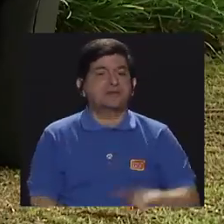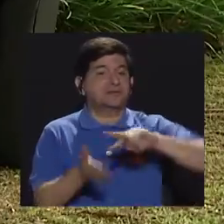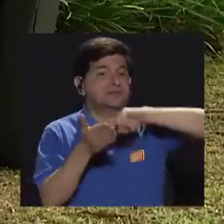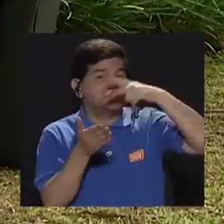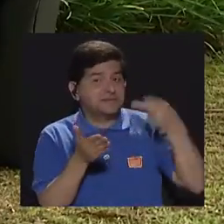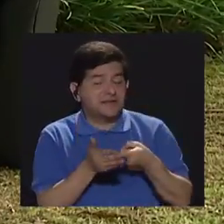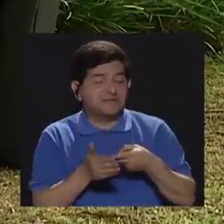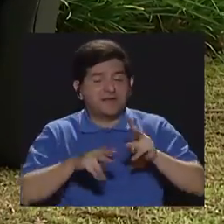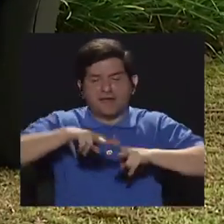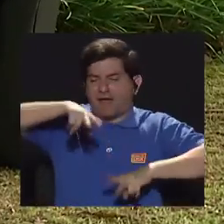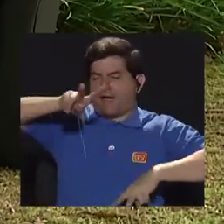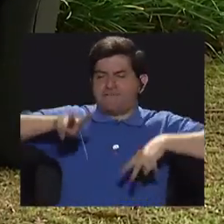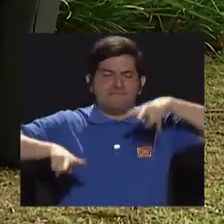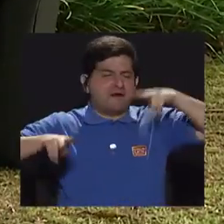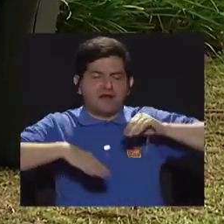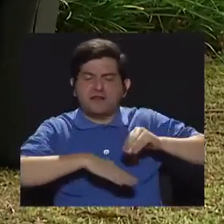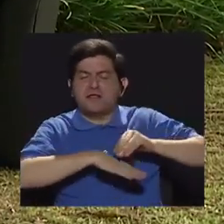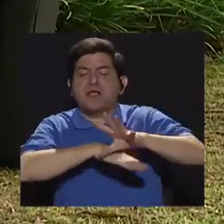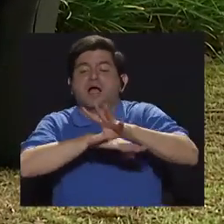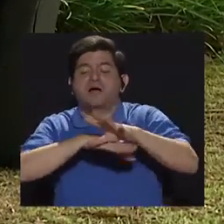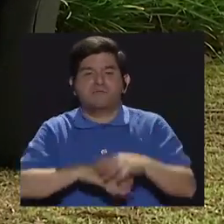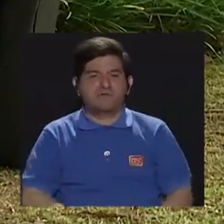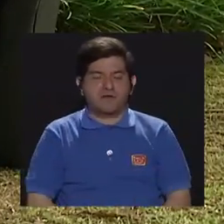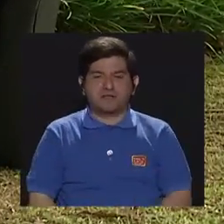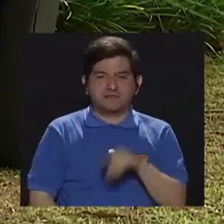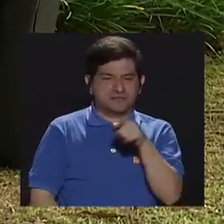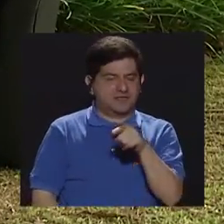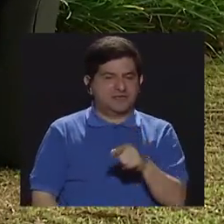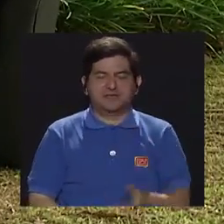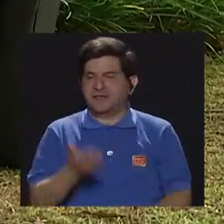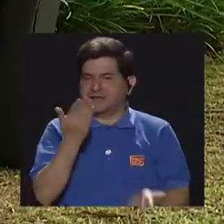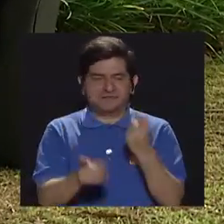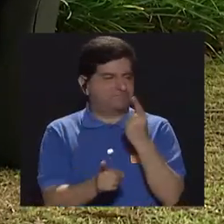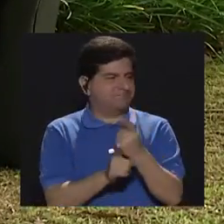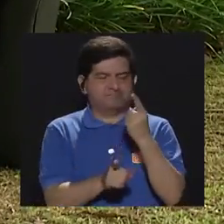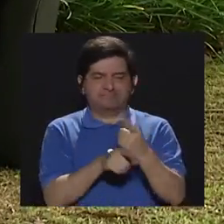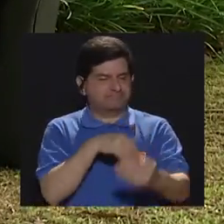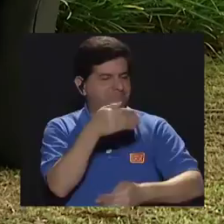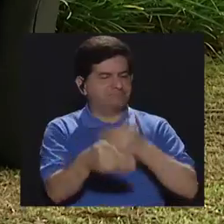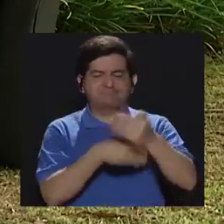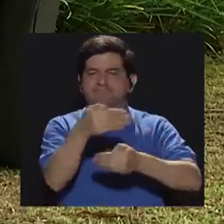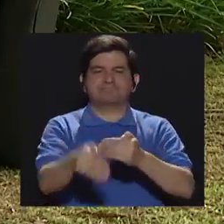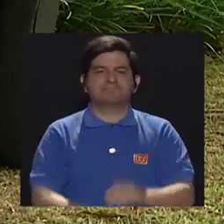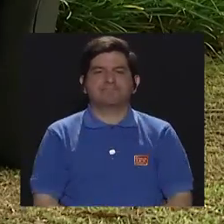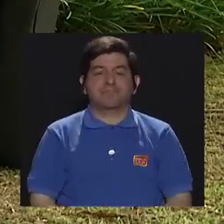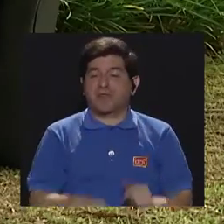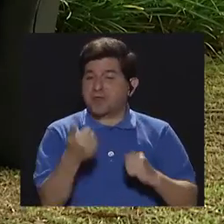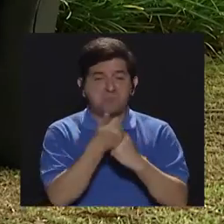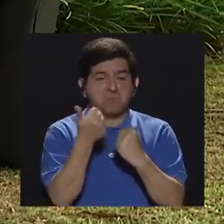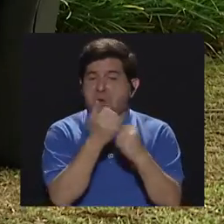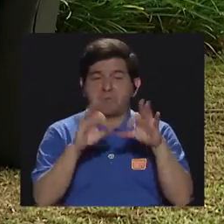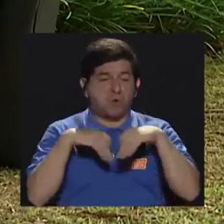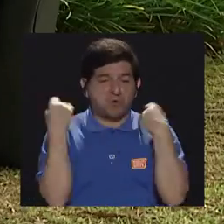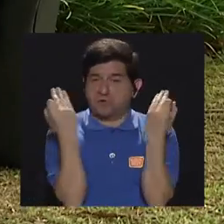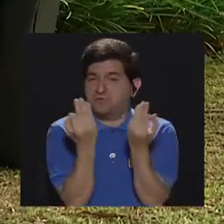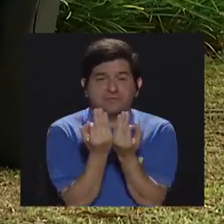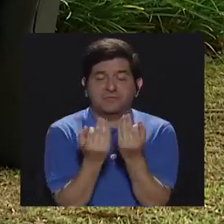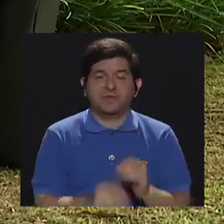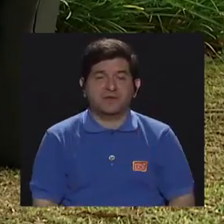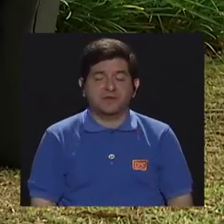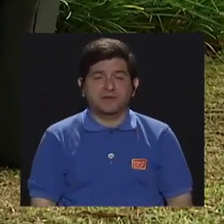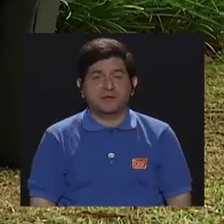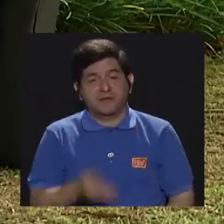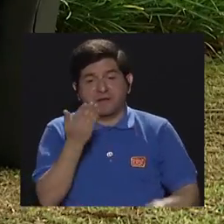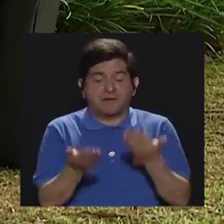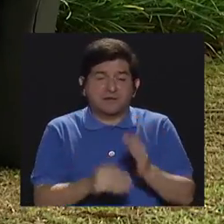quiere decir que esas variables que están influyendo, pues no están siendo tomadas adecuadamente. Quiere decir que no hay un apoyo familiar, que el